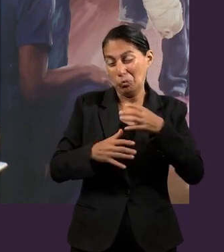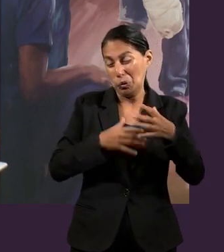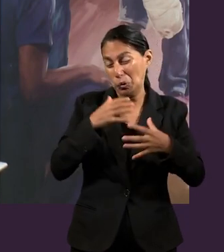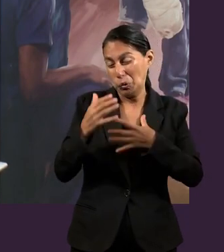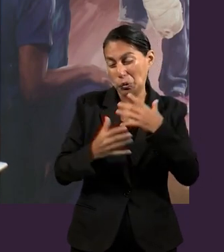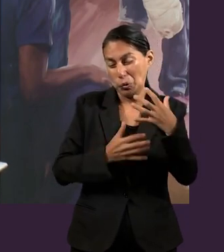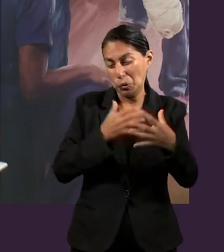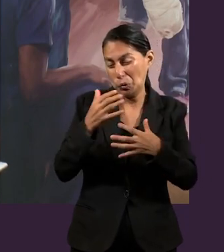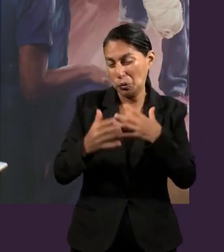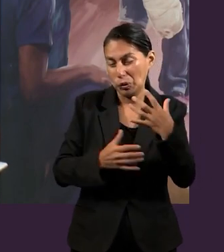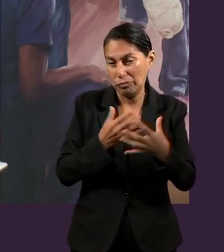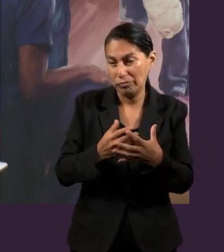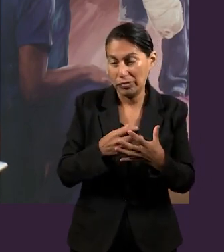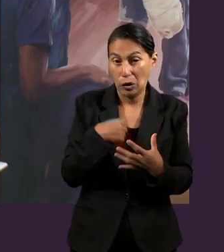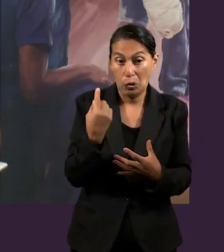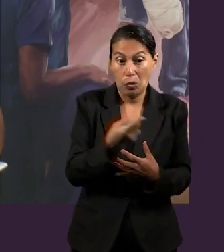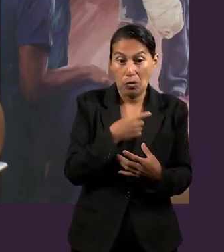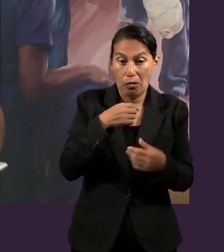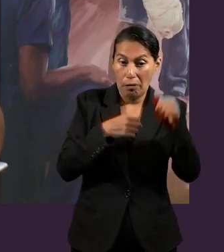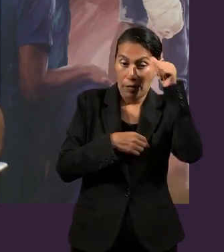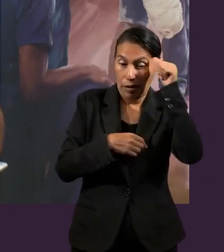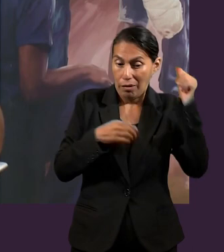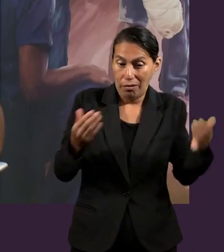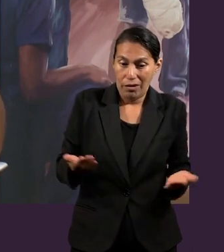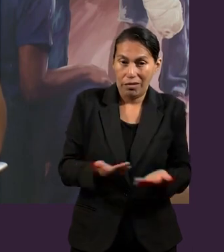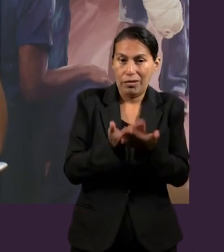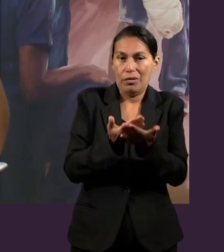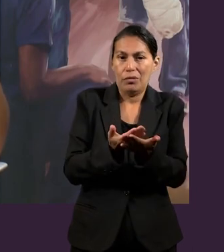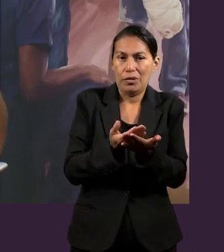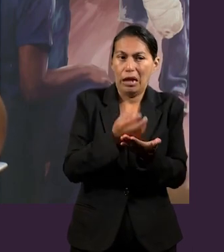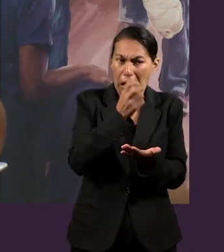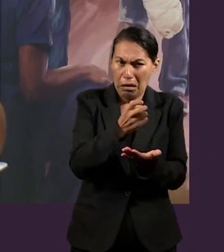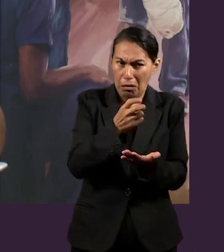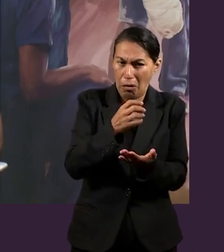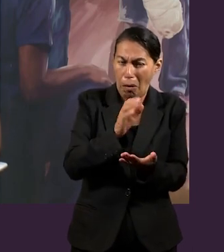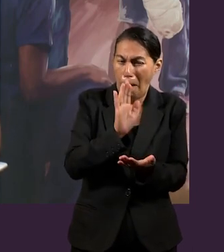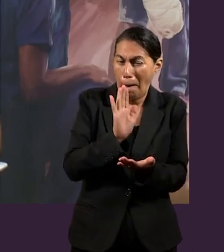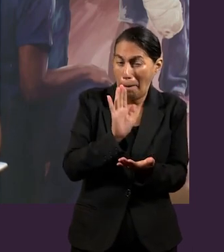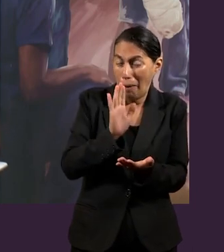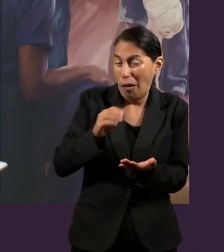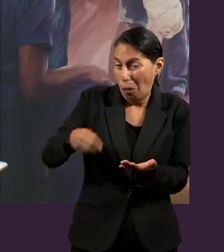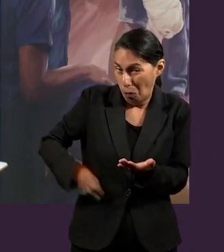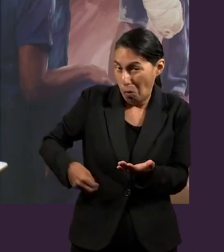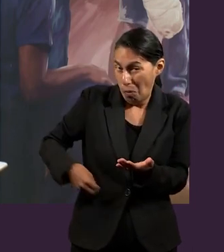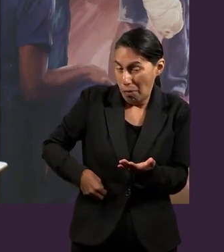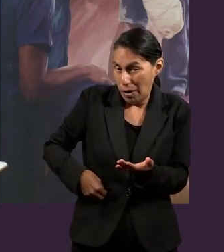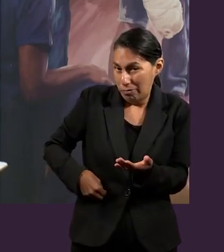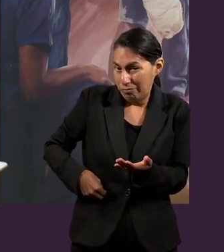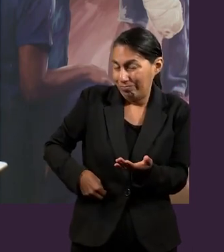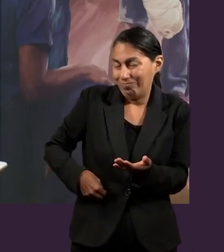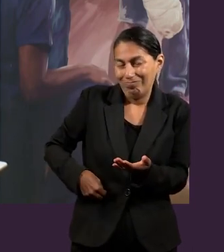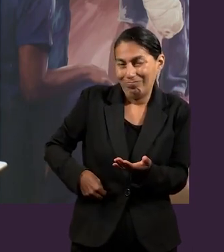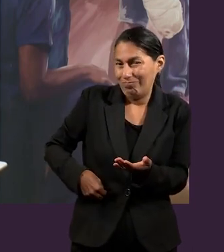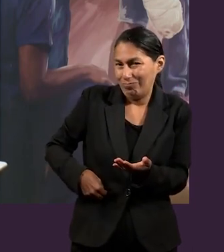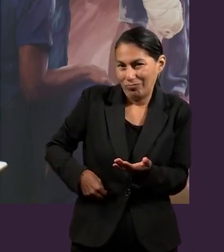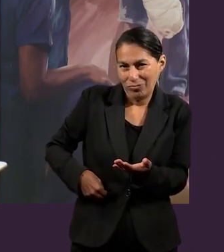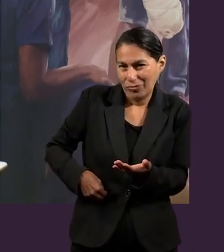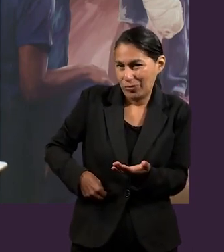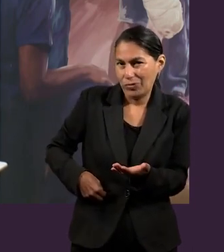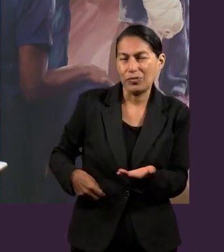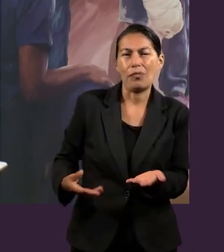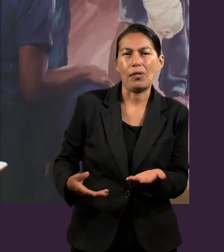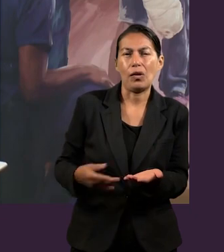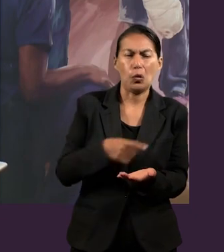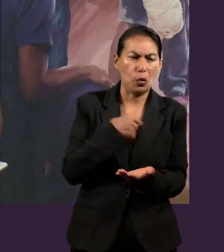nacimos en pecado. Entonces, no es aparentemente nuestra culpa ya que ya estamos, vamos en inclinación del